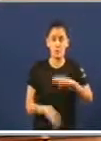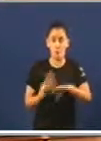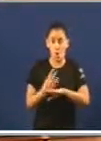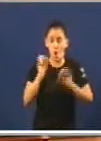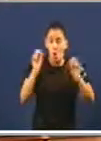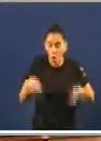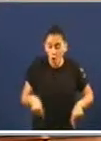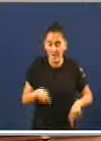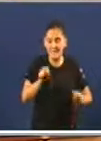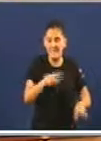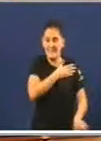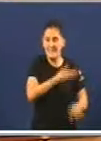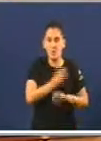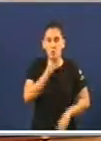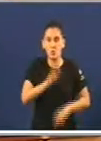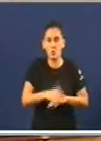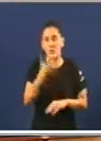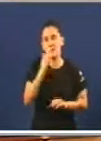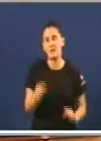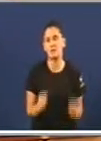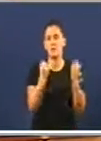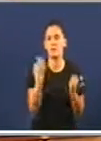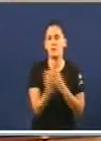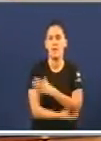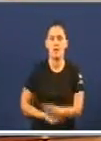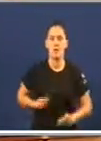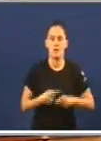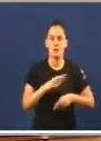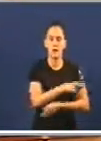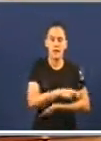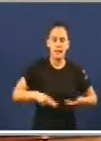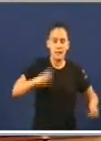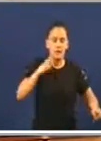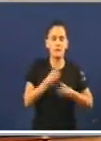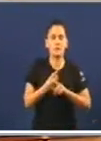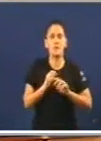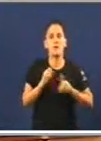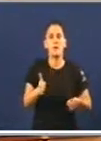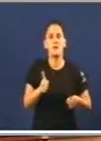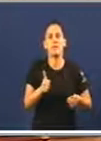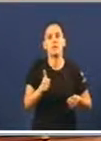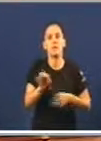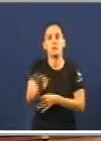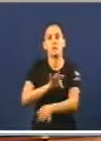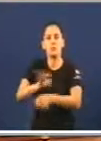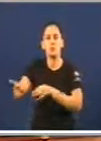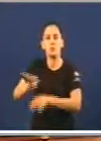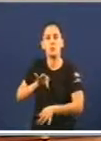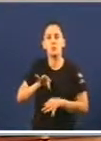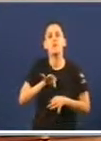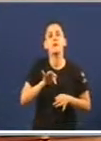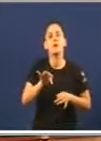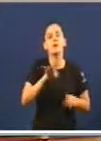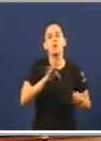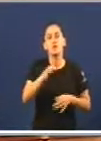sin cumplir. Por exemplo, a actuación que debería levar a cabo a Xunta de Galicia para introducir quendas de tarde en actividades de quirófanos